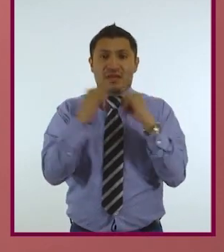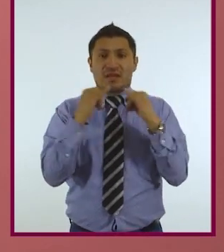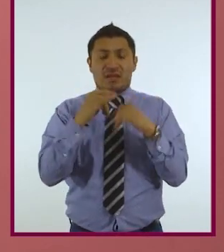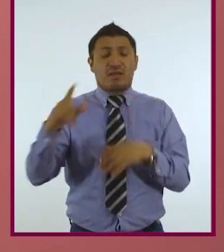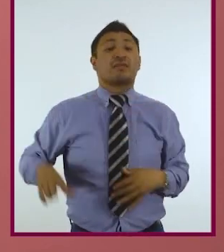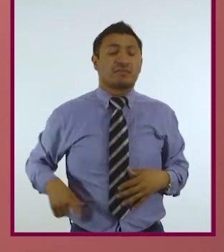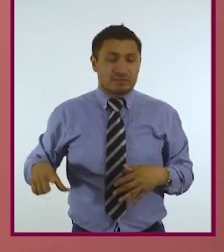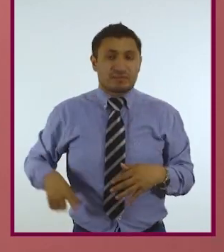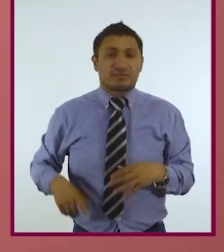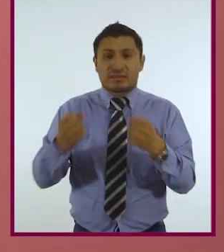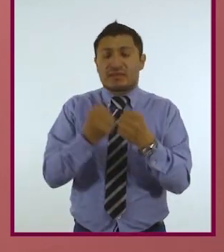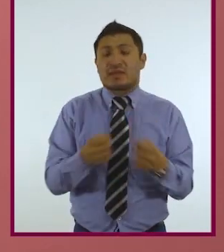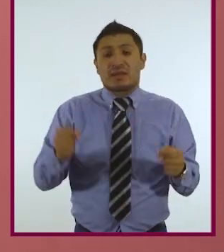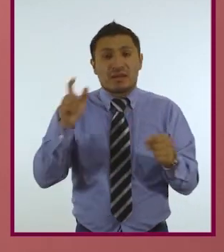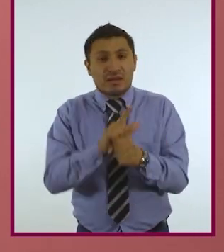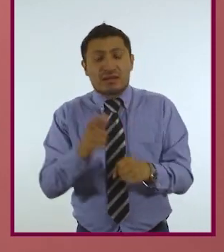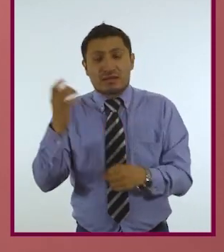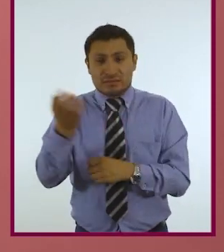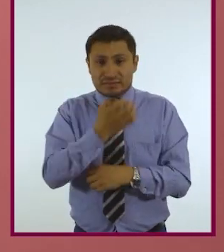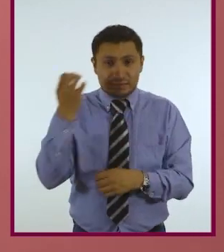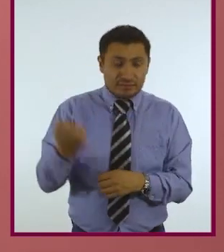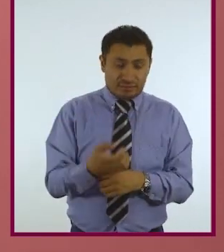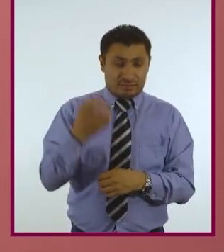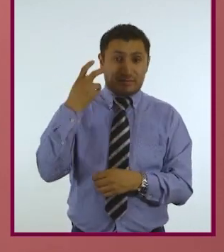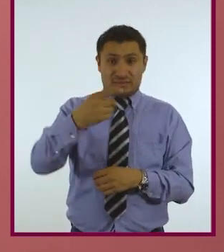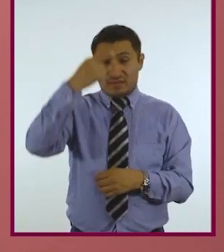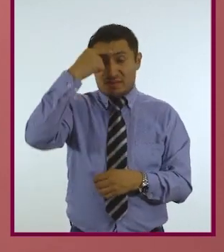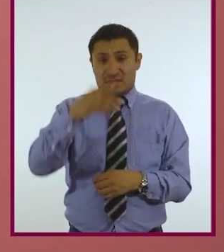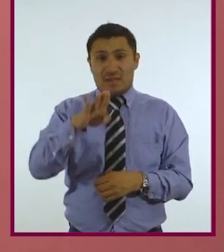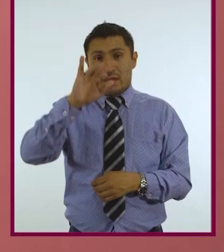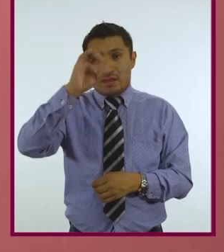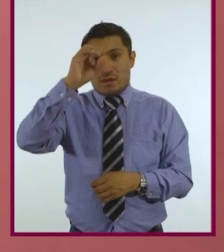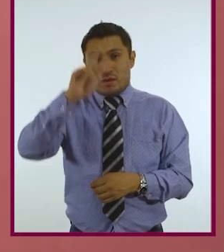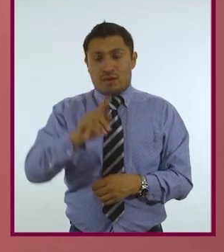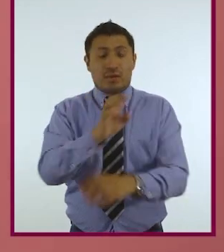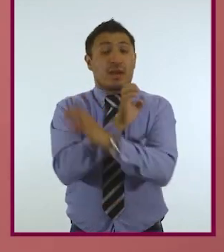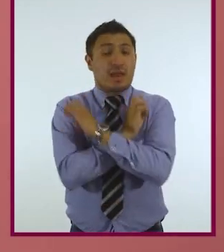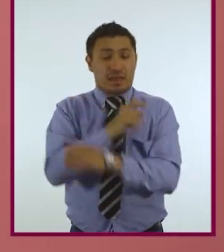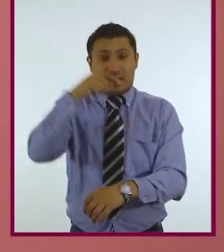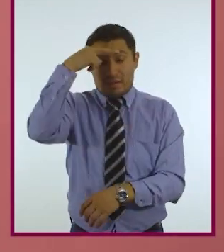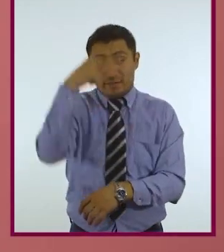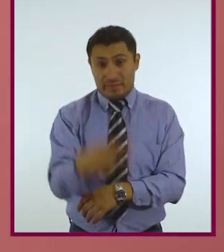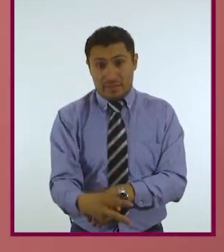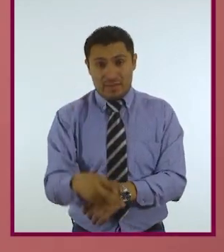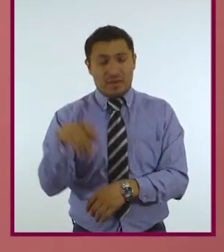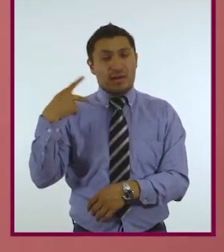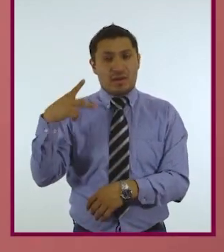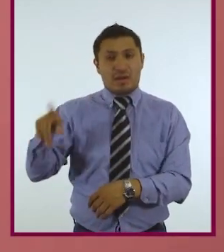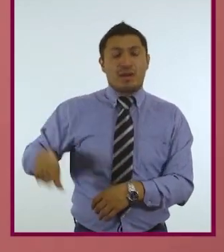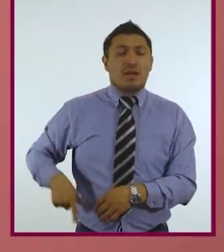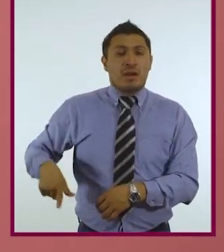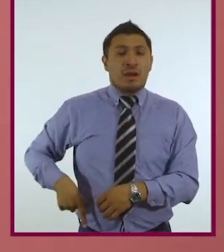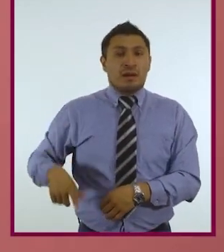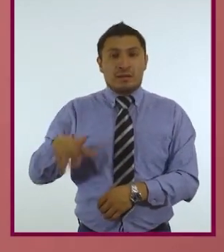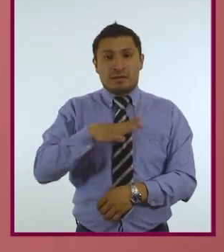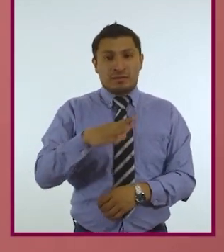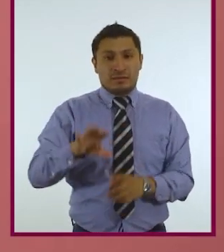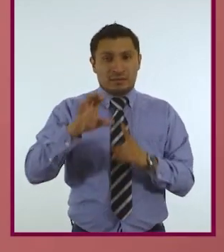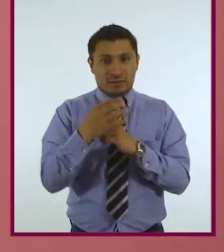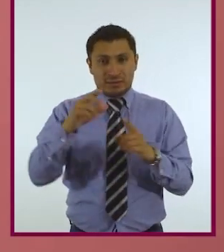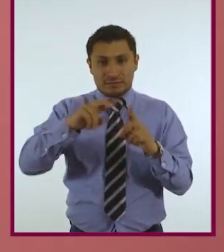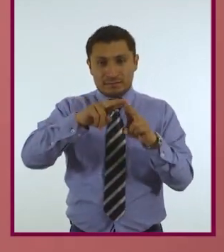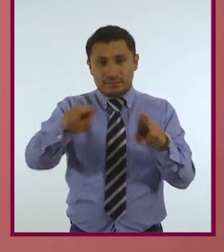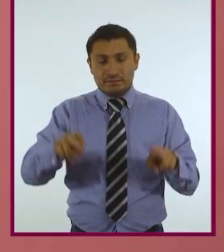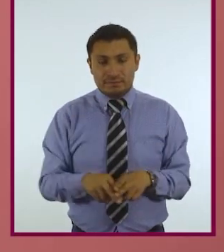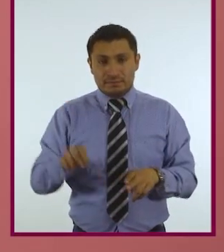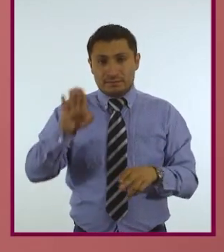gubernamentales, sociales y académicas dedicadas a la bioética en México. Por parte del gobierno está la Comisión Nacional de